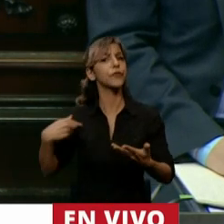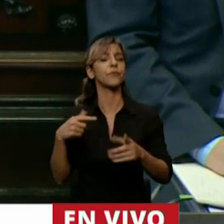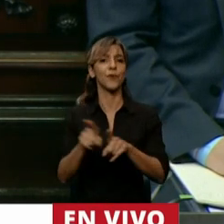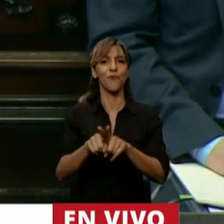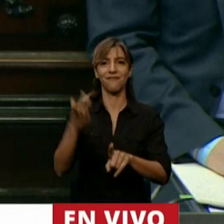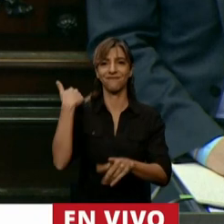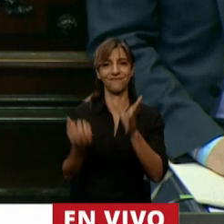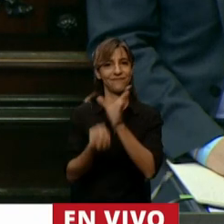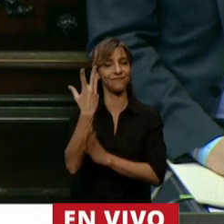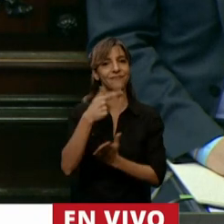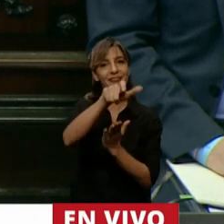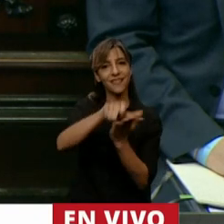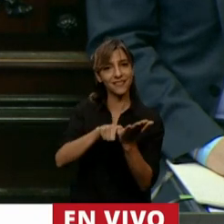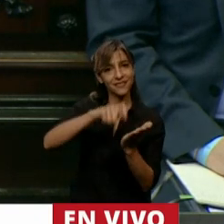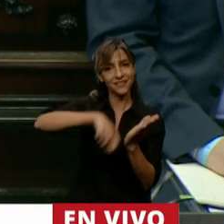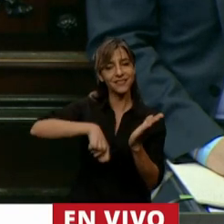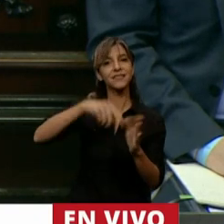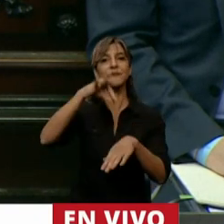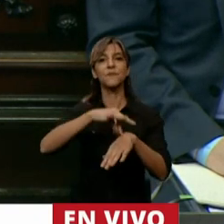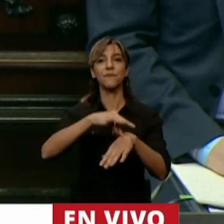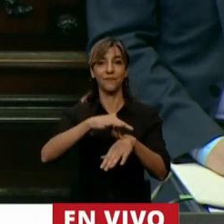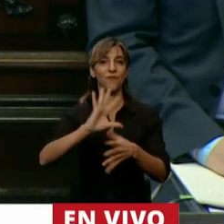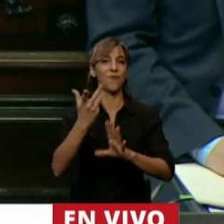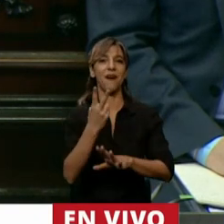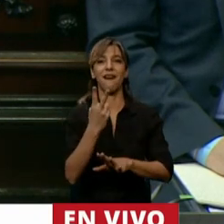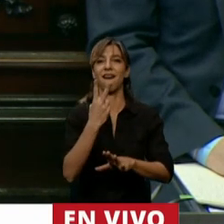salud de los afiliados de PAMI